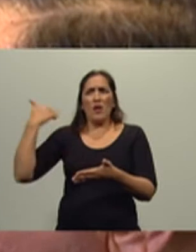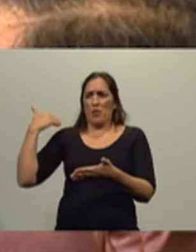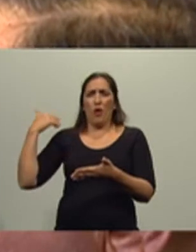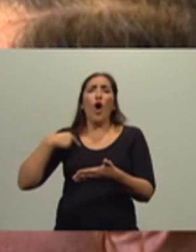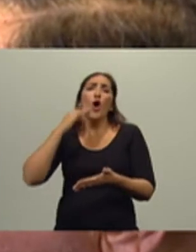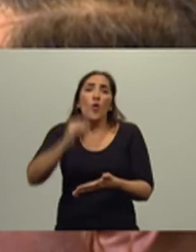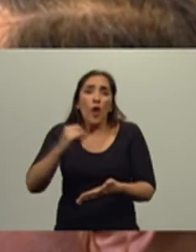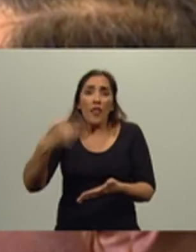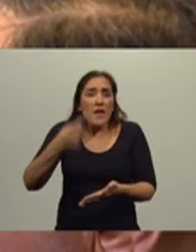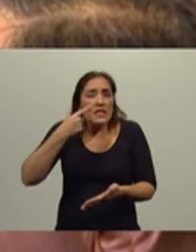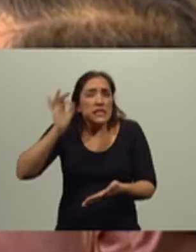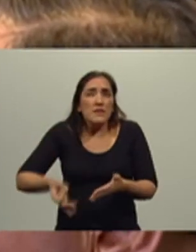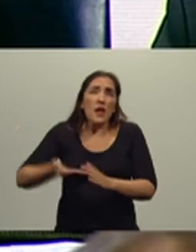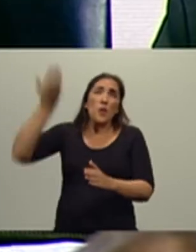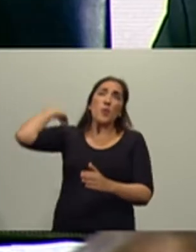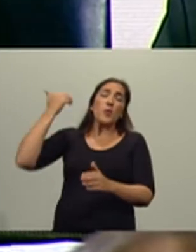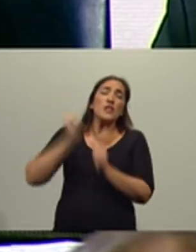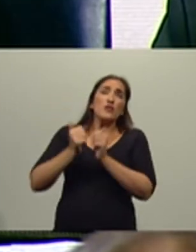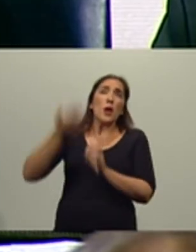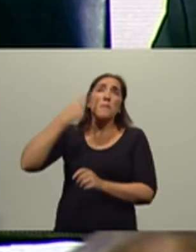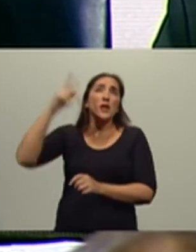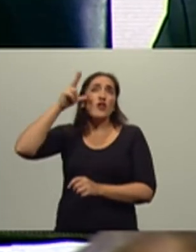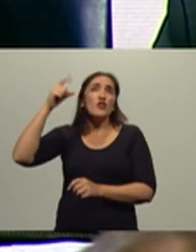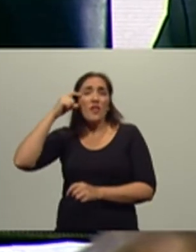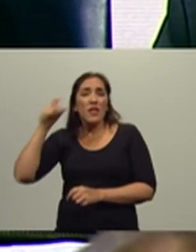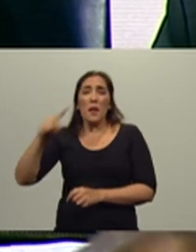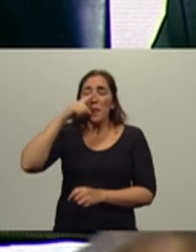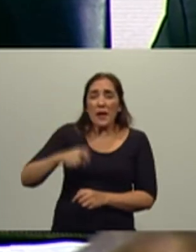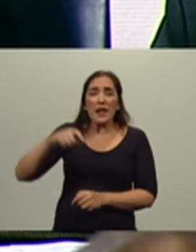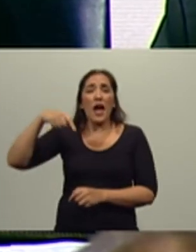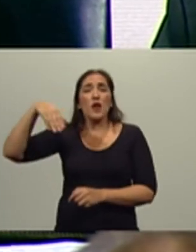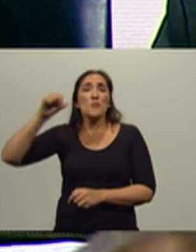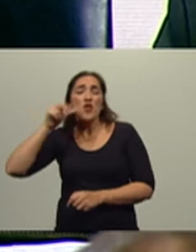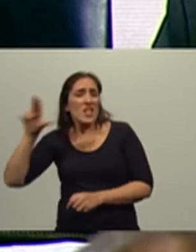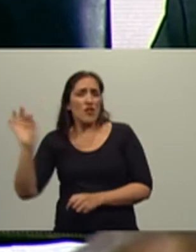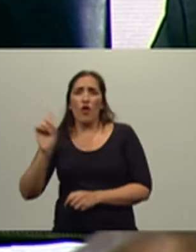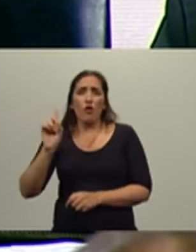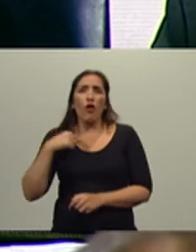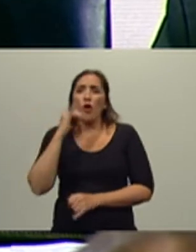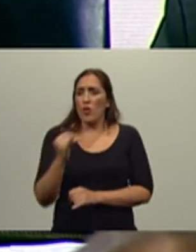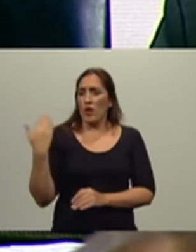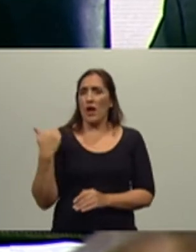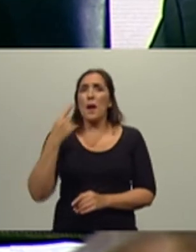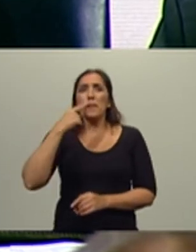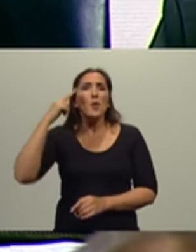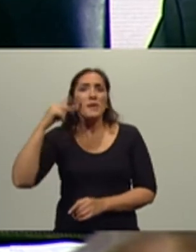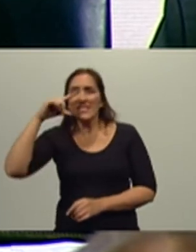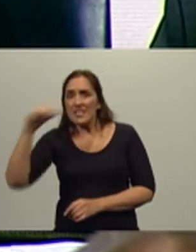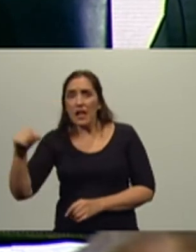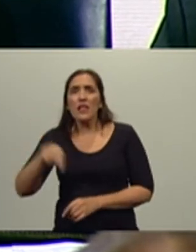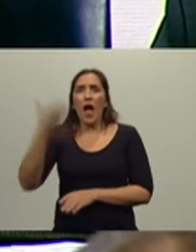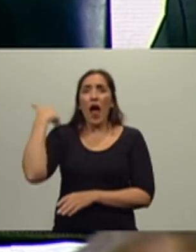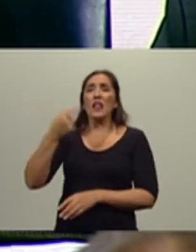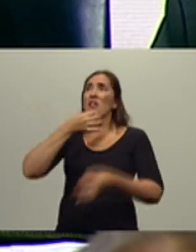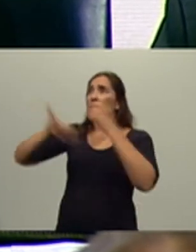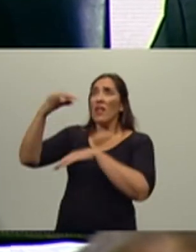Mariano Moreno y Belgrano, como a me gusta, estoy hablando de lo que pasaba en 1970. Fíjense, retenciones del 50%